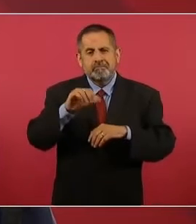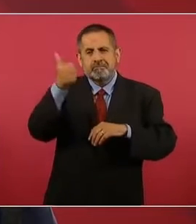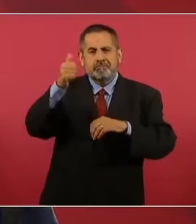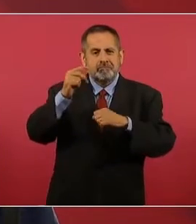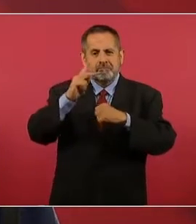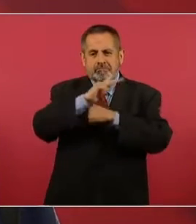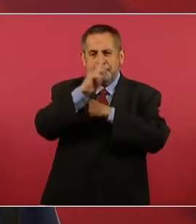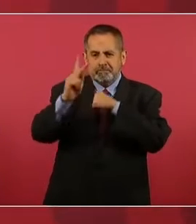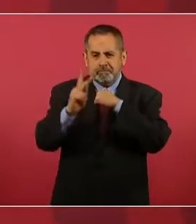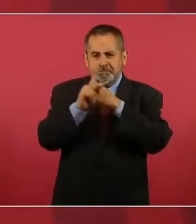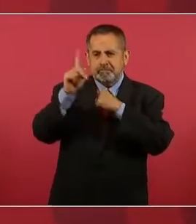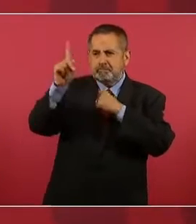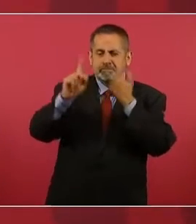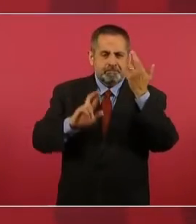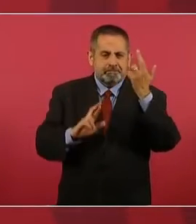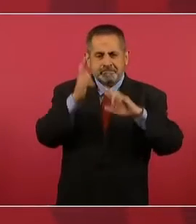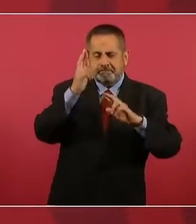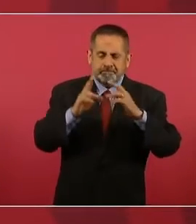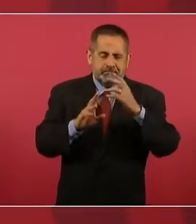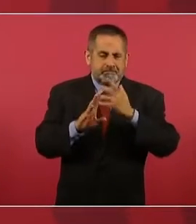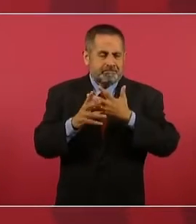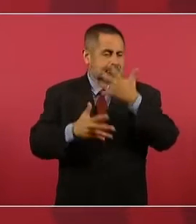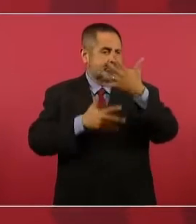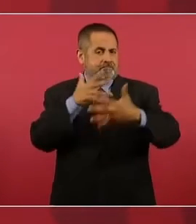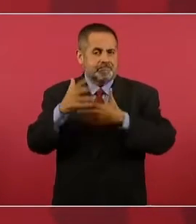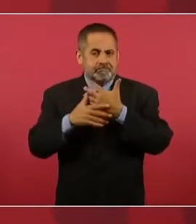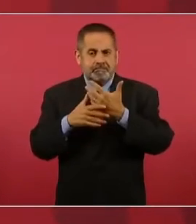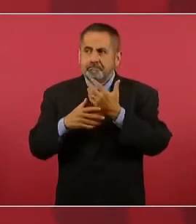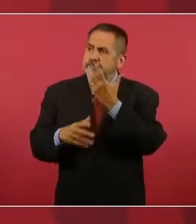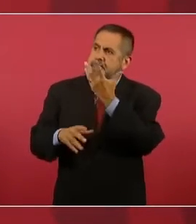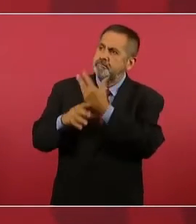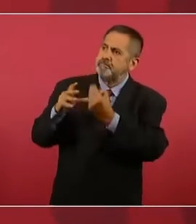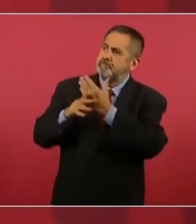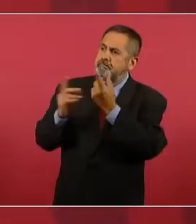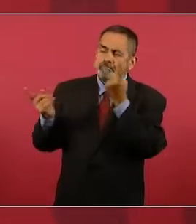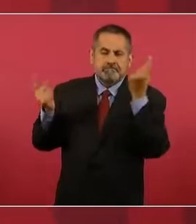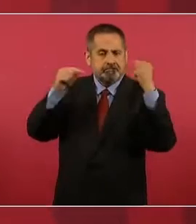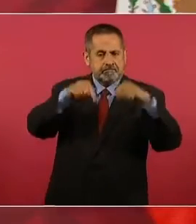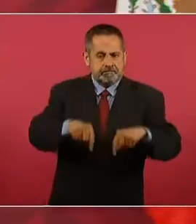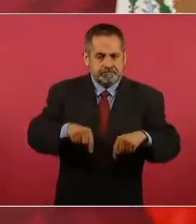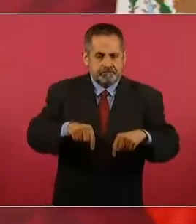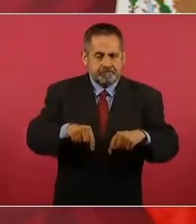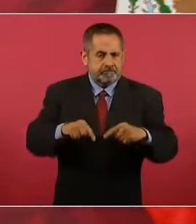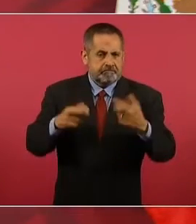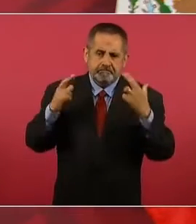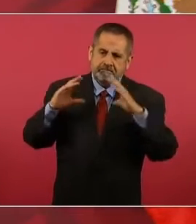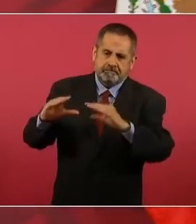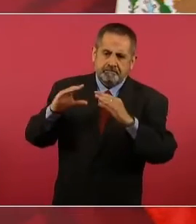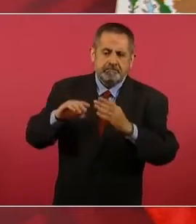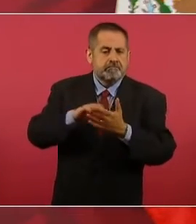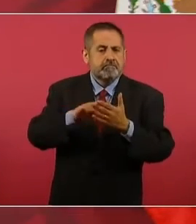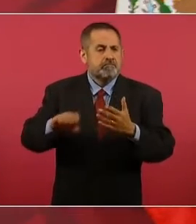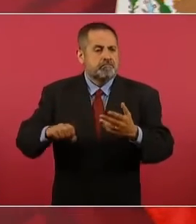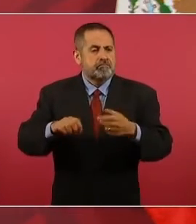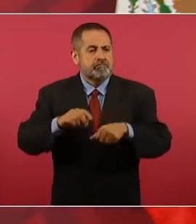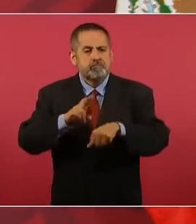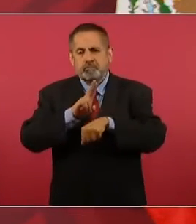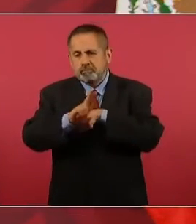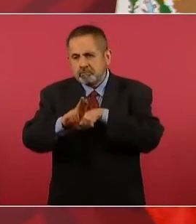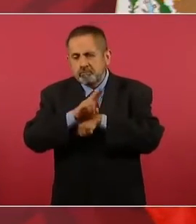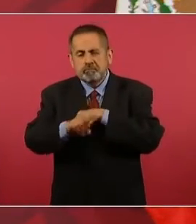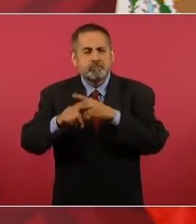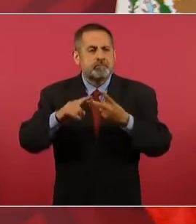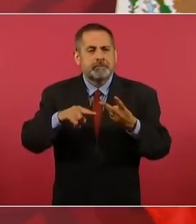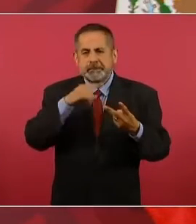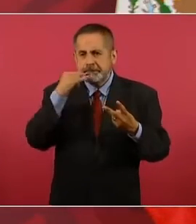en y América Latina, maestros uruguayos, chilenos,